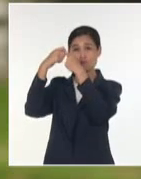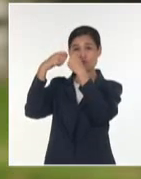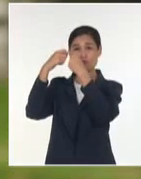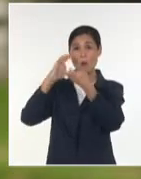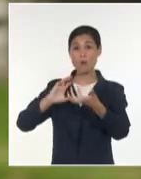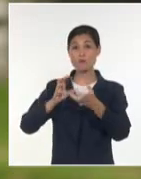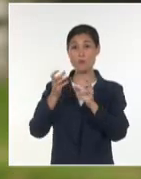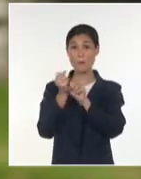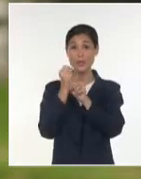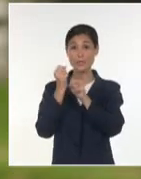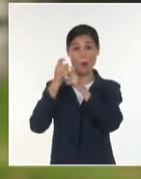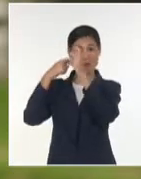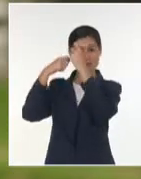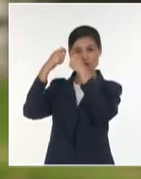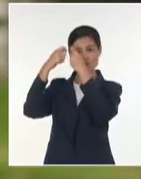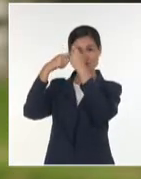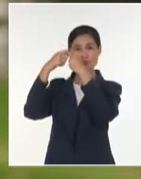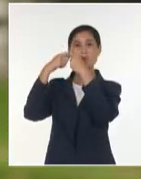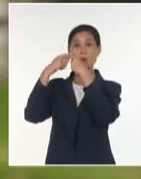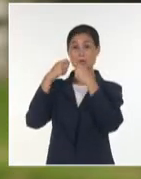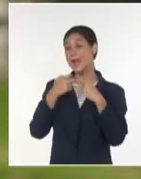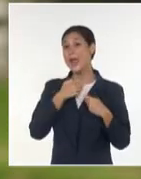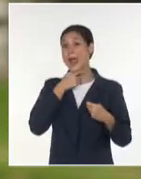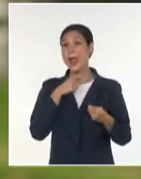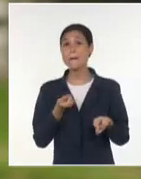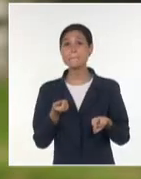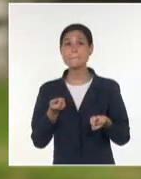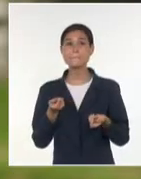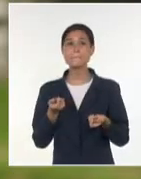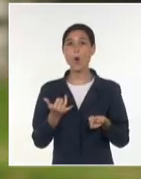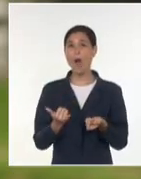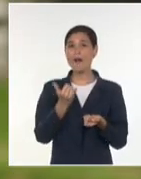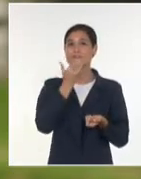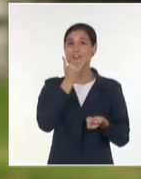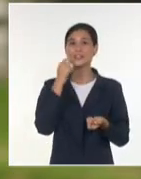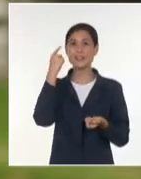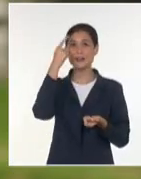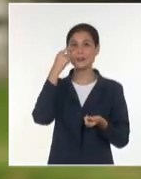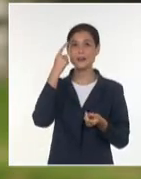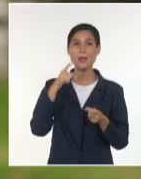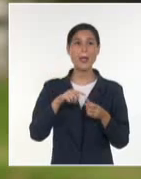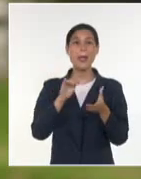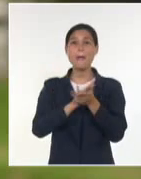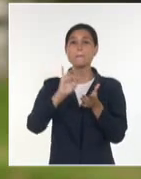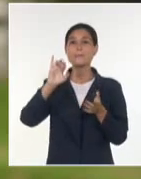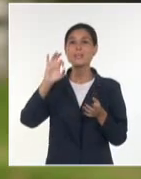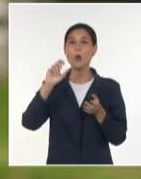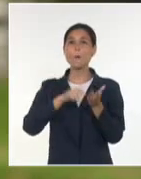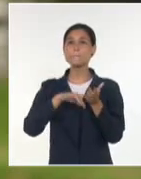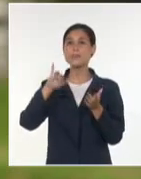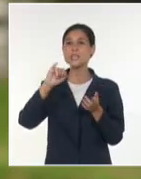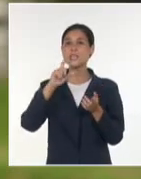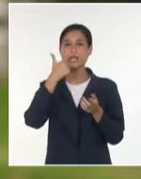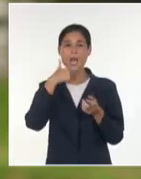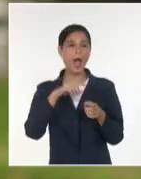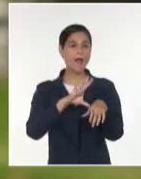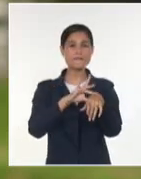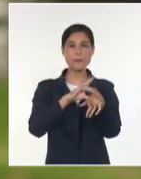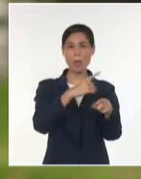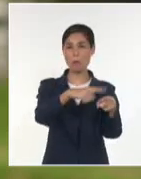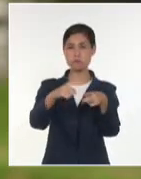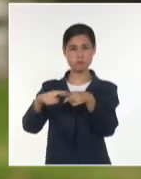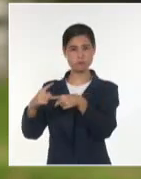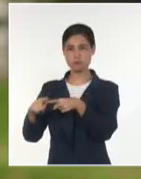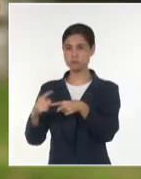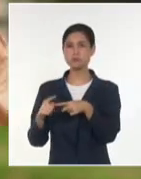se dedican esencialmente a corregir la miopía, la hipermetropía, el astigmatismo, etc. Esto va unido con un modelo óptico